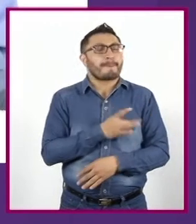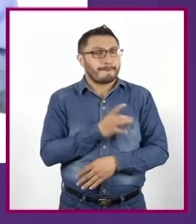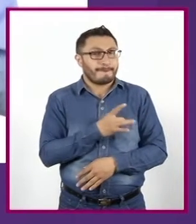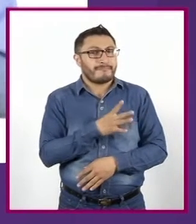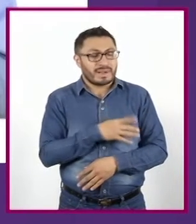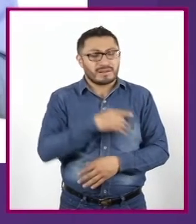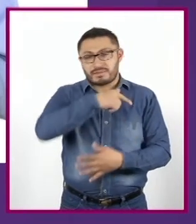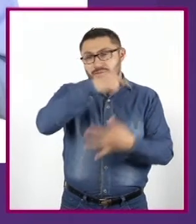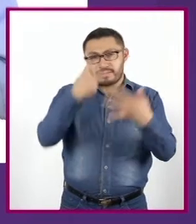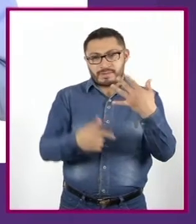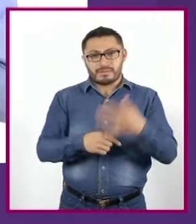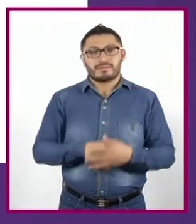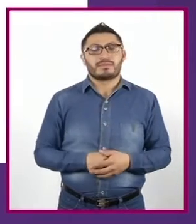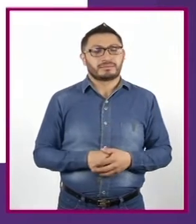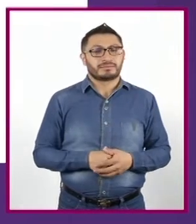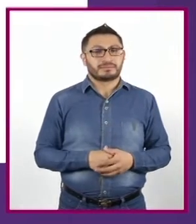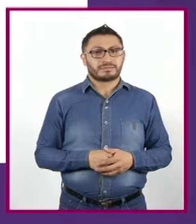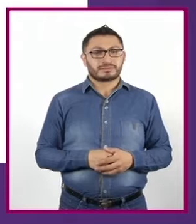entre otros